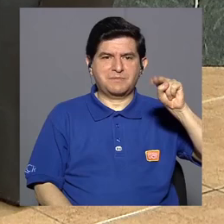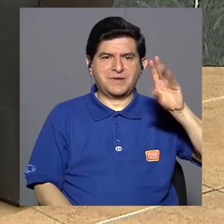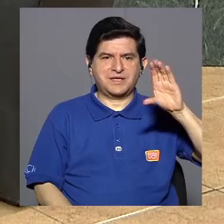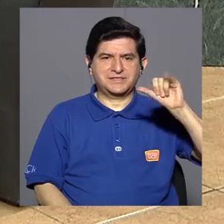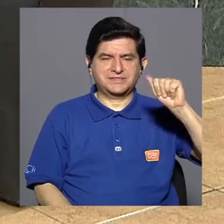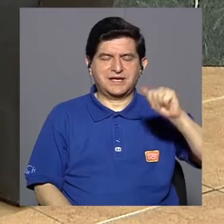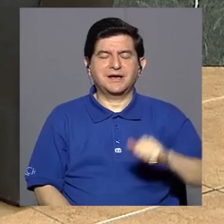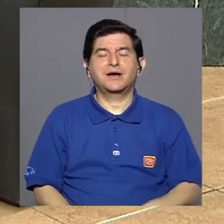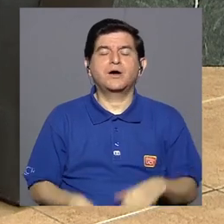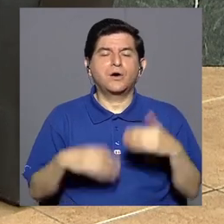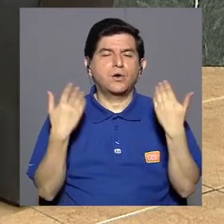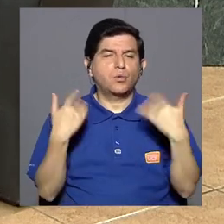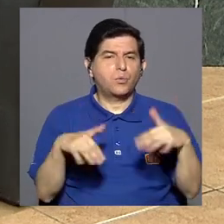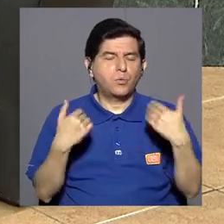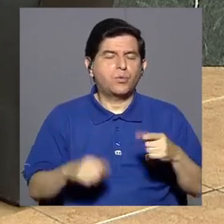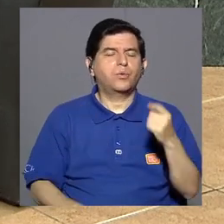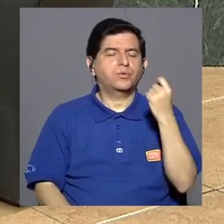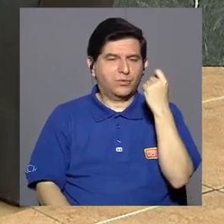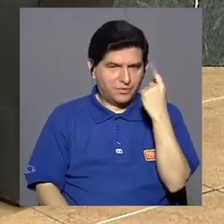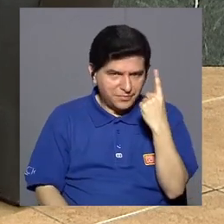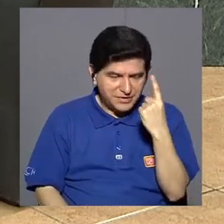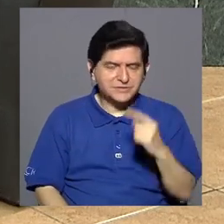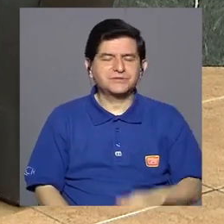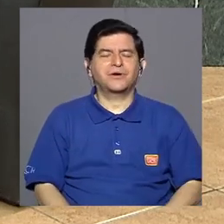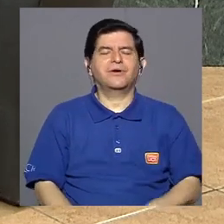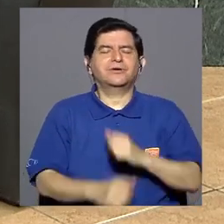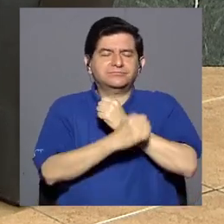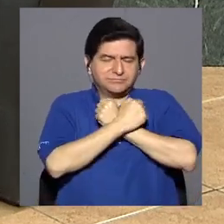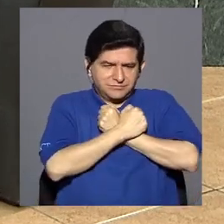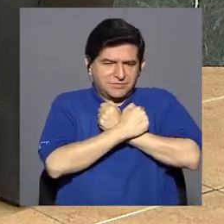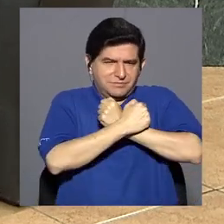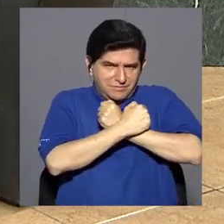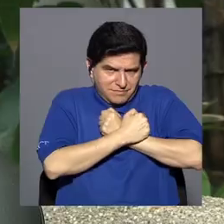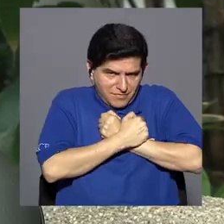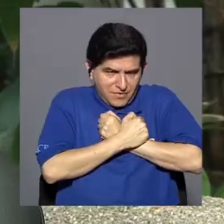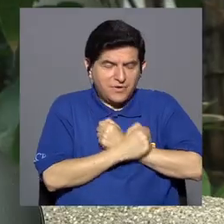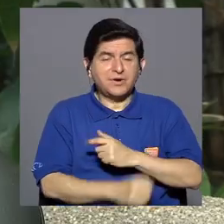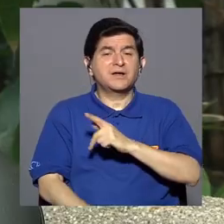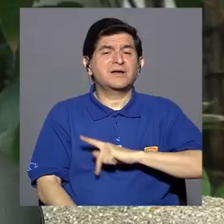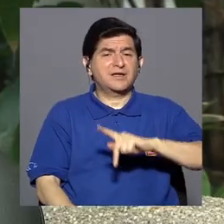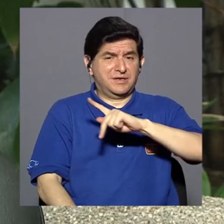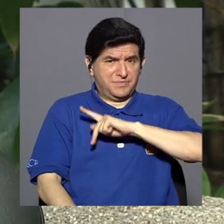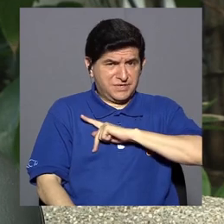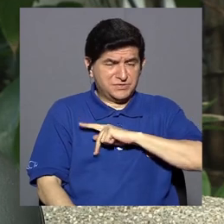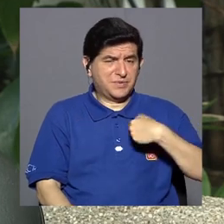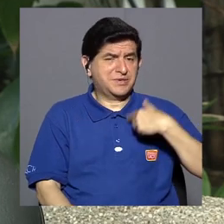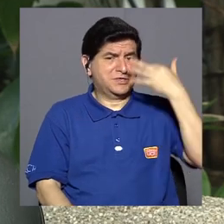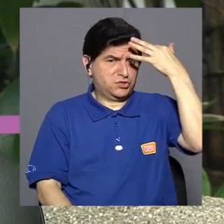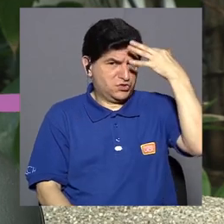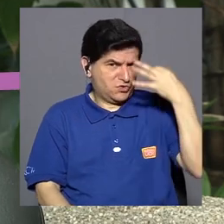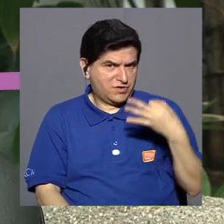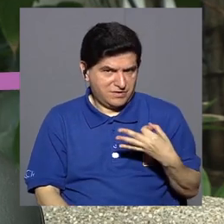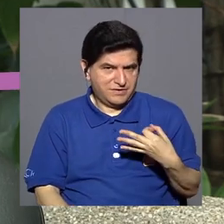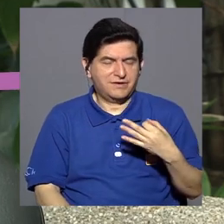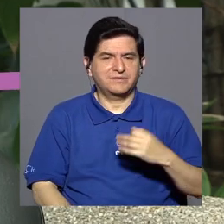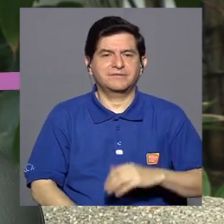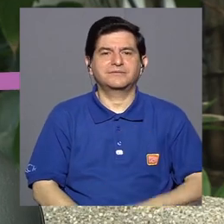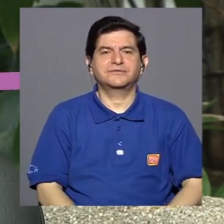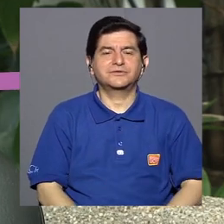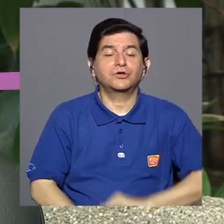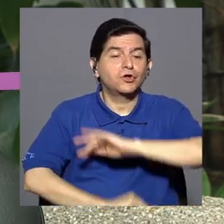Mucho entendimiento, mucho cariño y personalmente considero